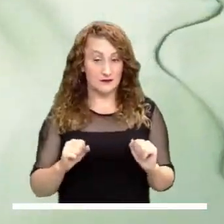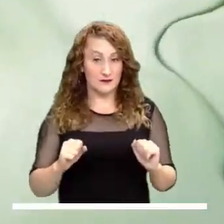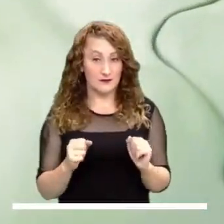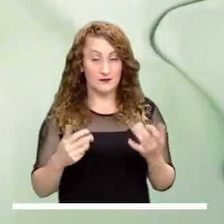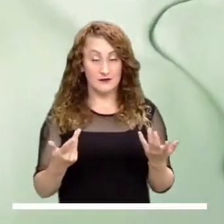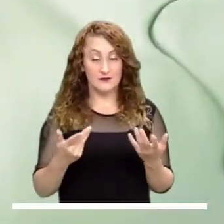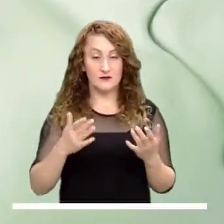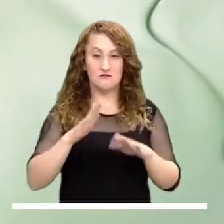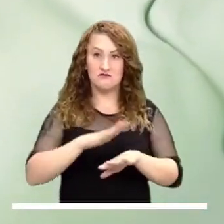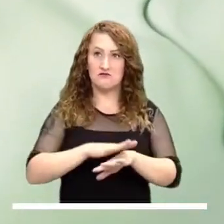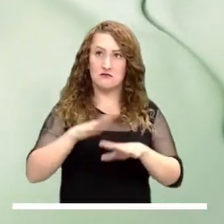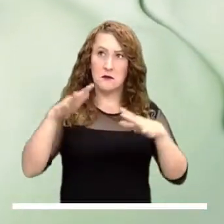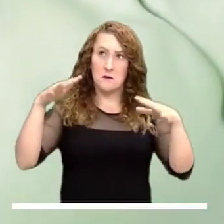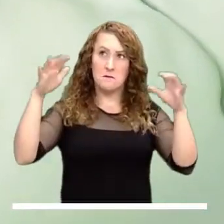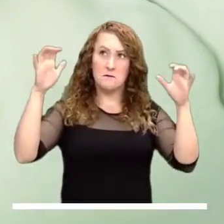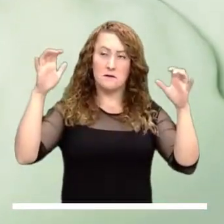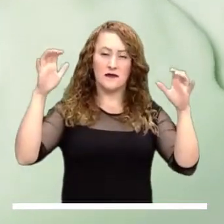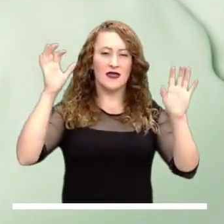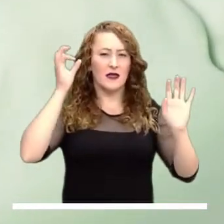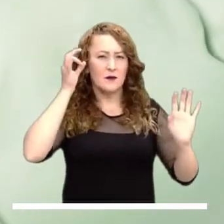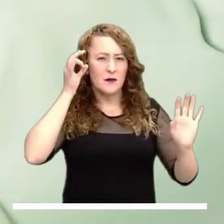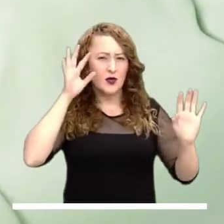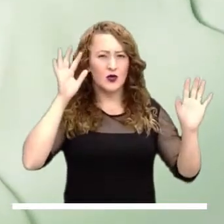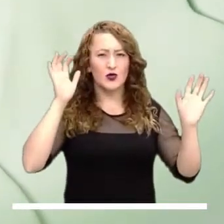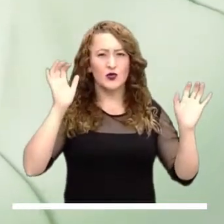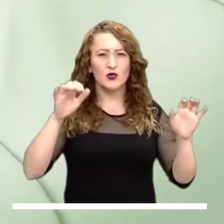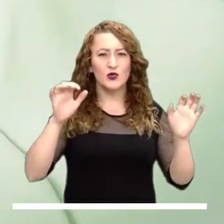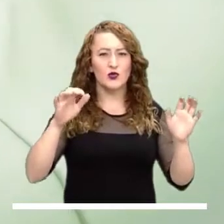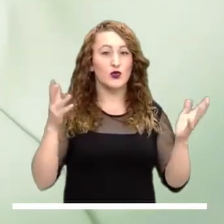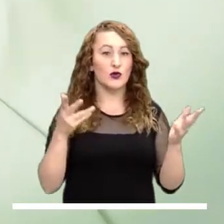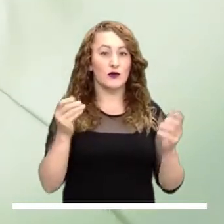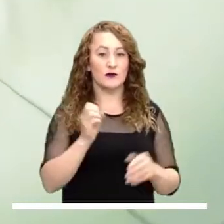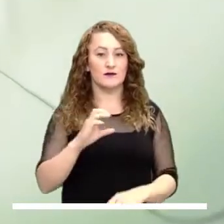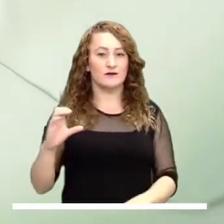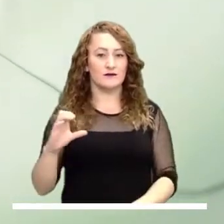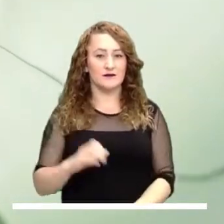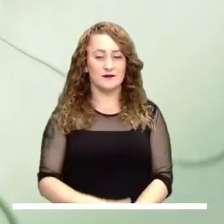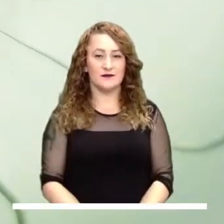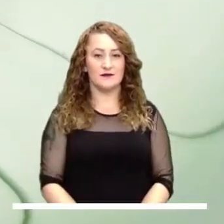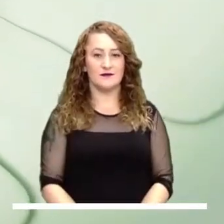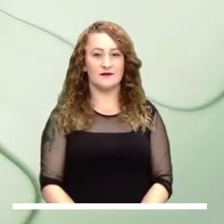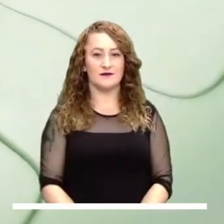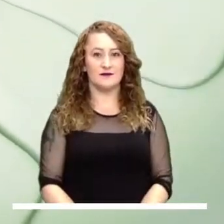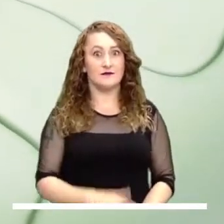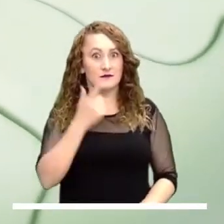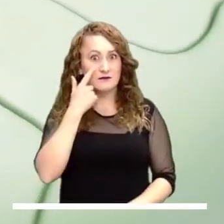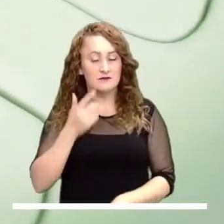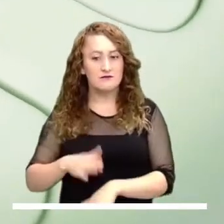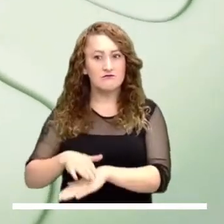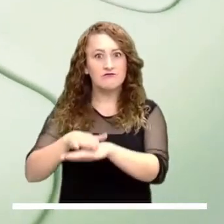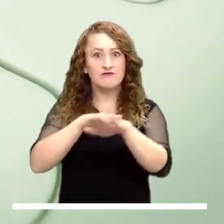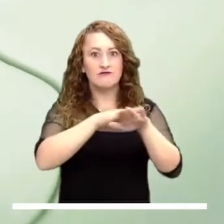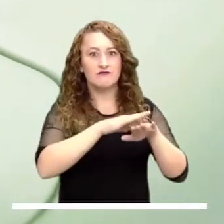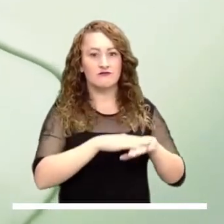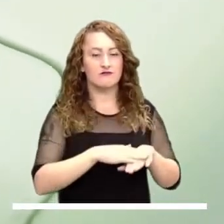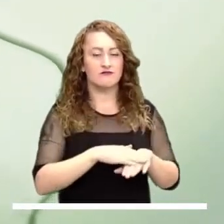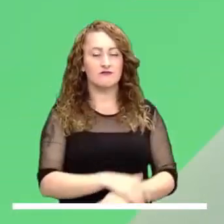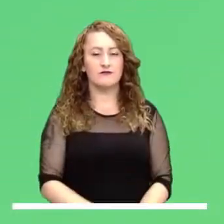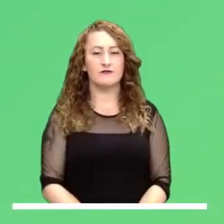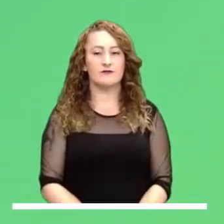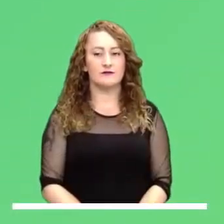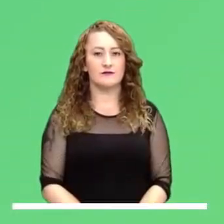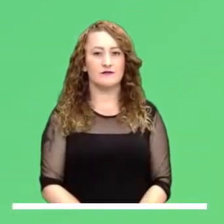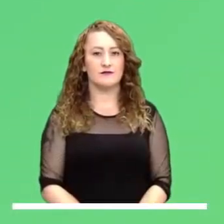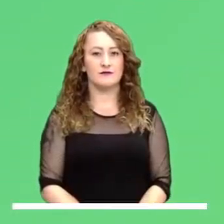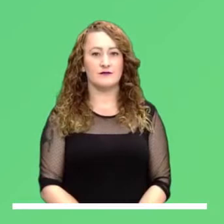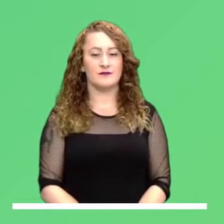Finalmente, en la capital del país se calcula una tarde con tiempo seco, aunque no se descartan lloviznas ocasionales en el occidente de la ciudad. Veamos